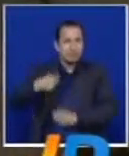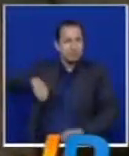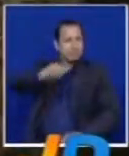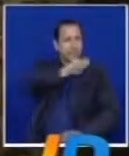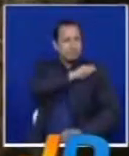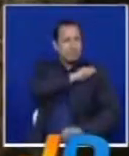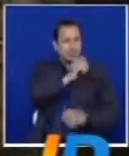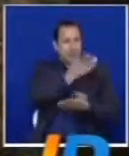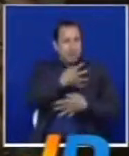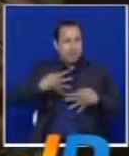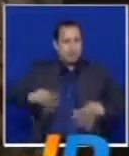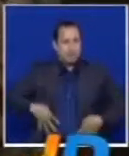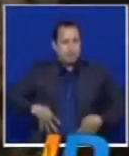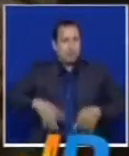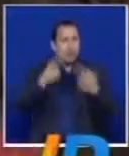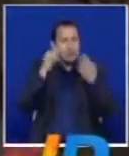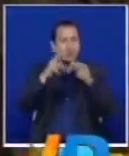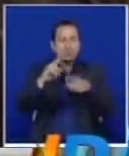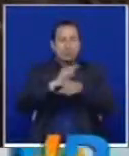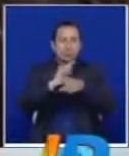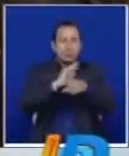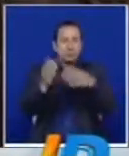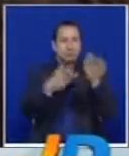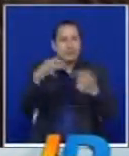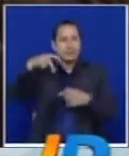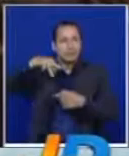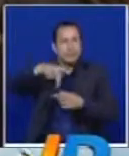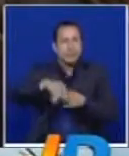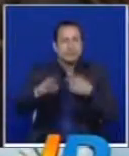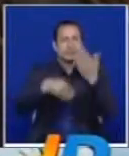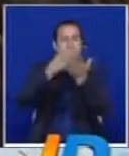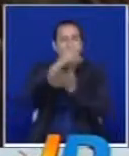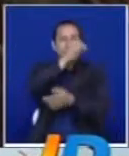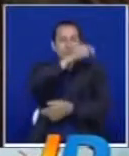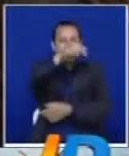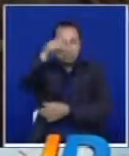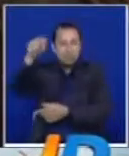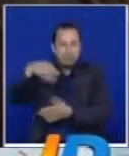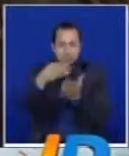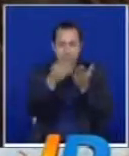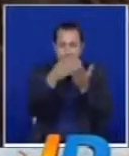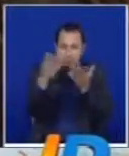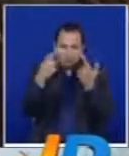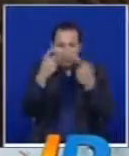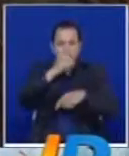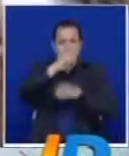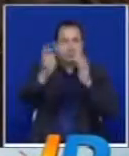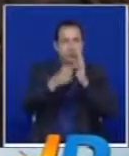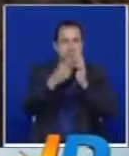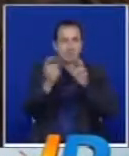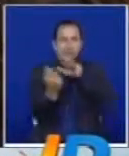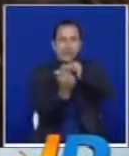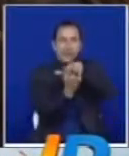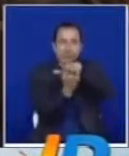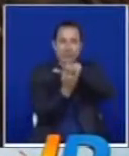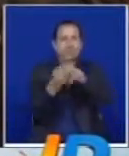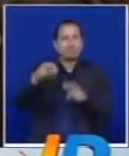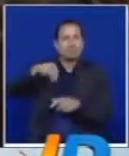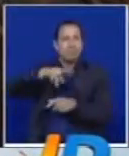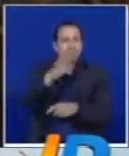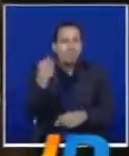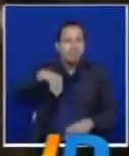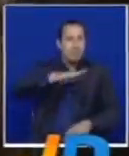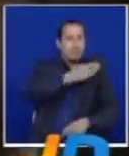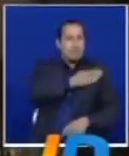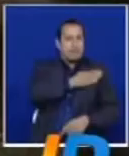pueden convertirse en multibusos. Para caminar, para ir de shopping, para todo, es con todo su aguadar, con sus sandalias, con su pareo, con